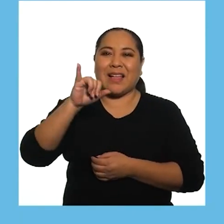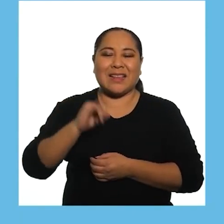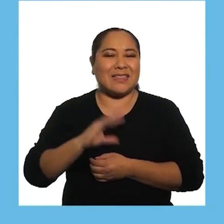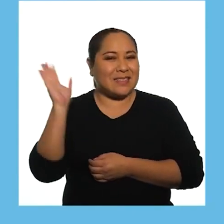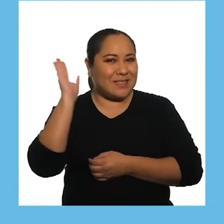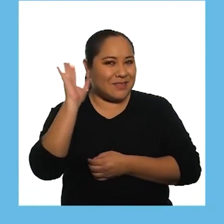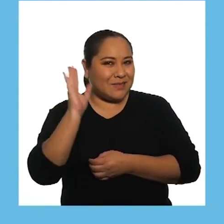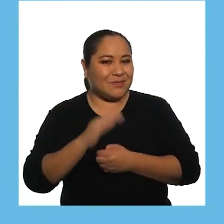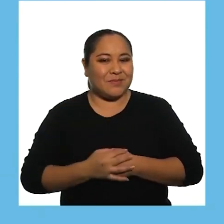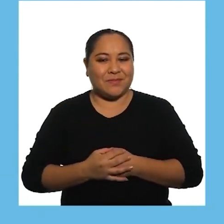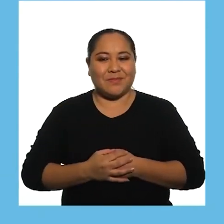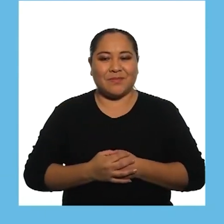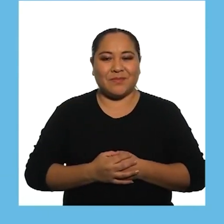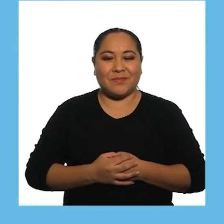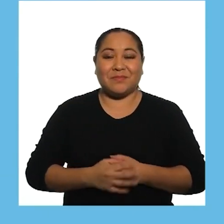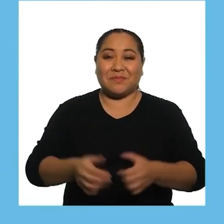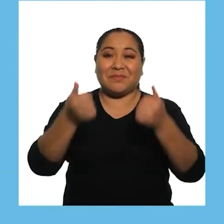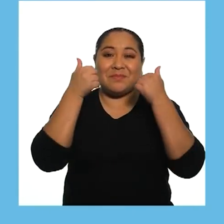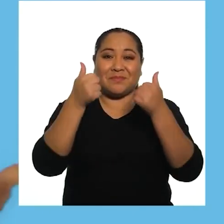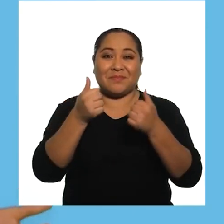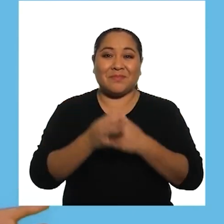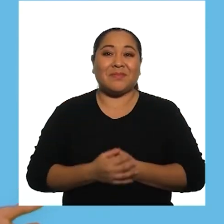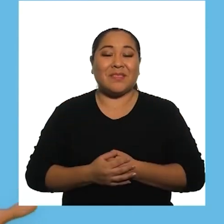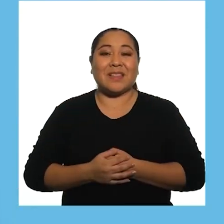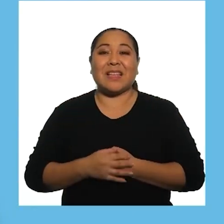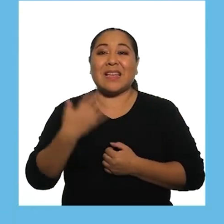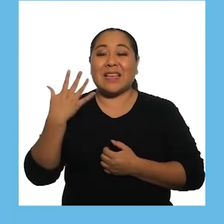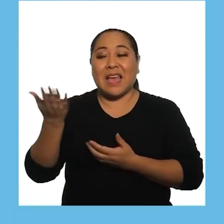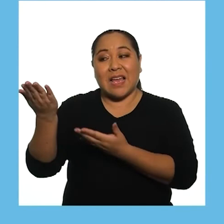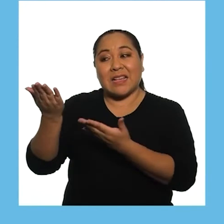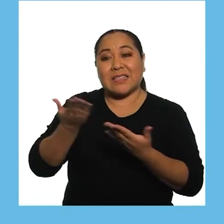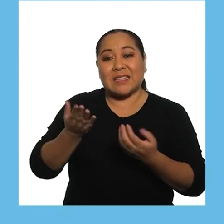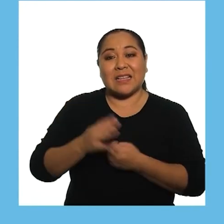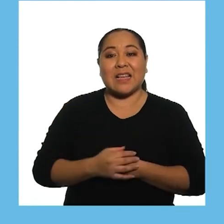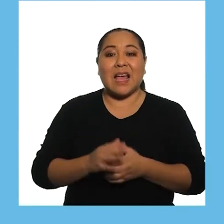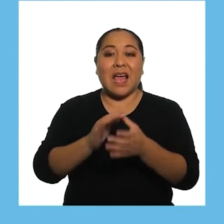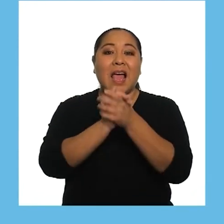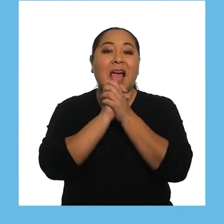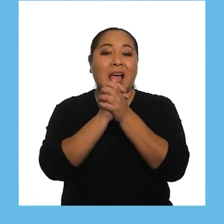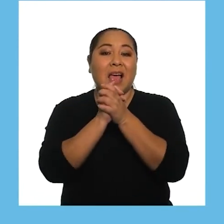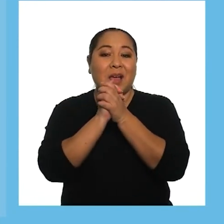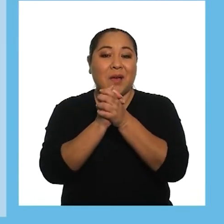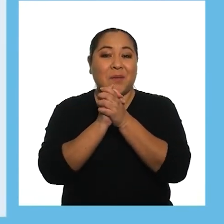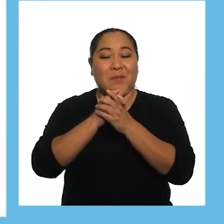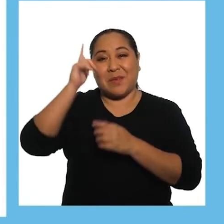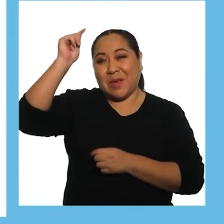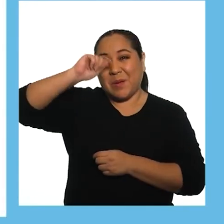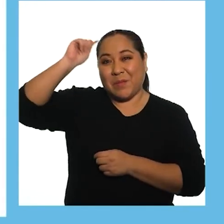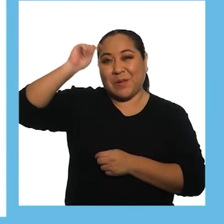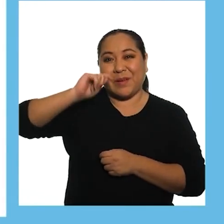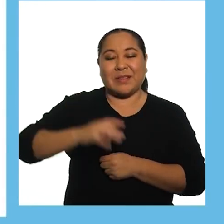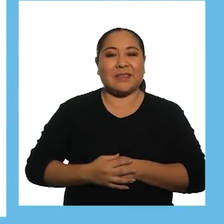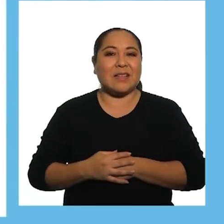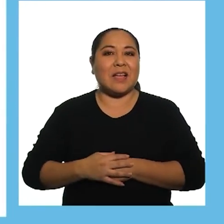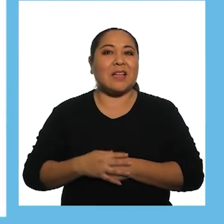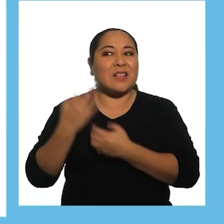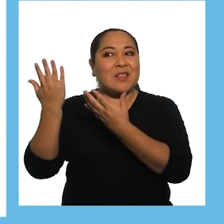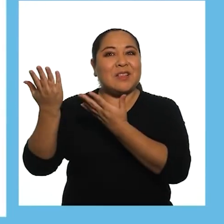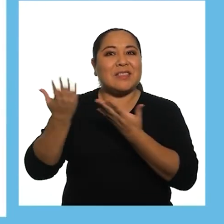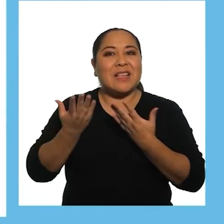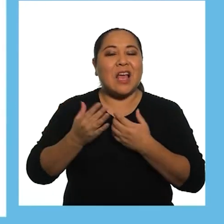Magali Hasta pronto Bien Ya está con nosotros Nuestro amigo Pol